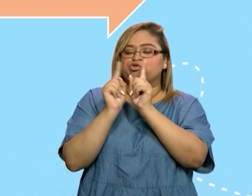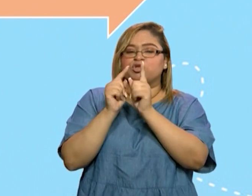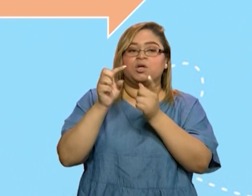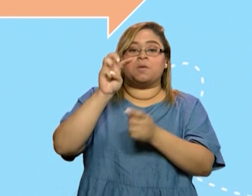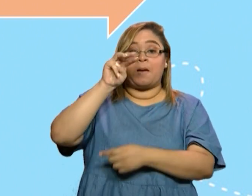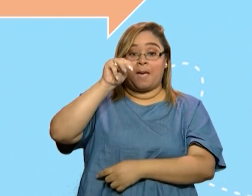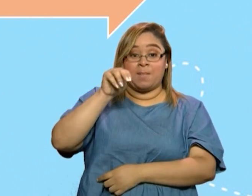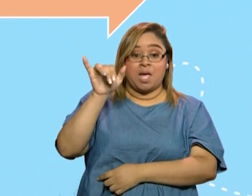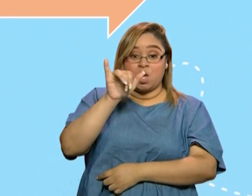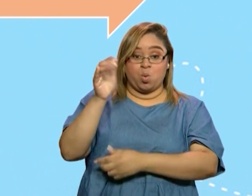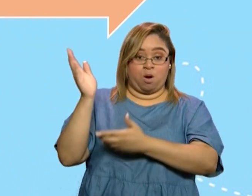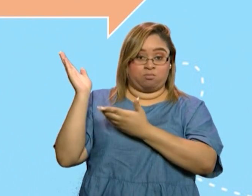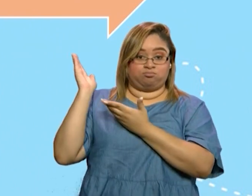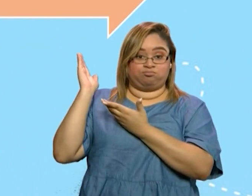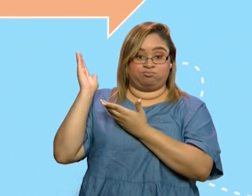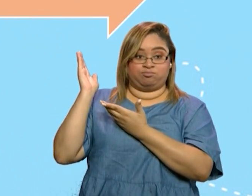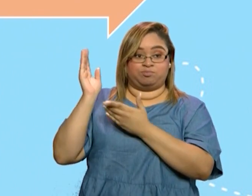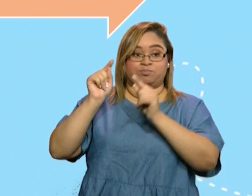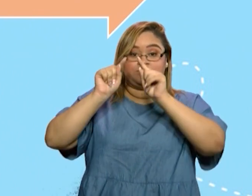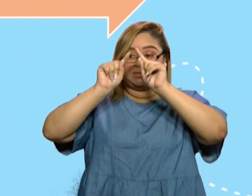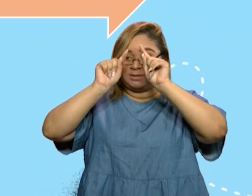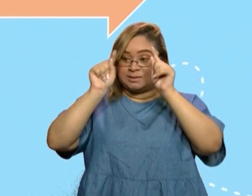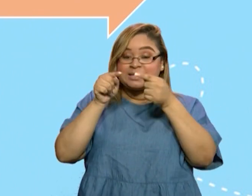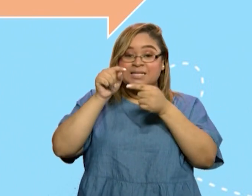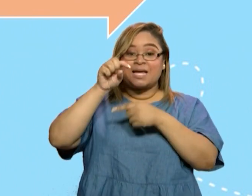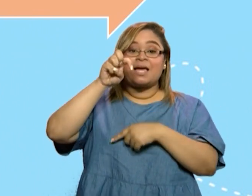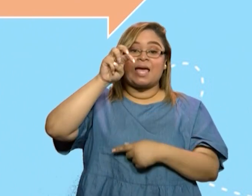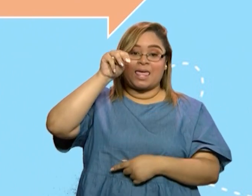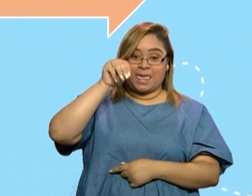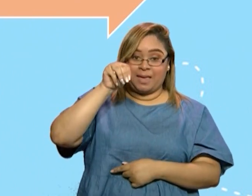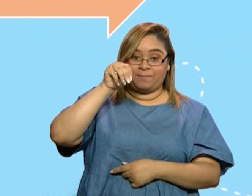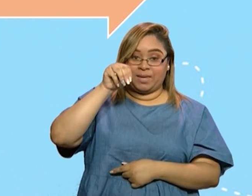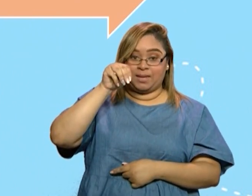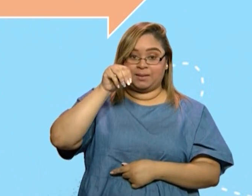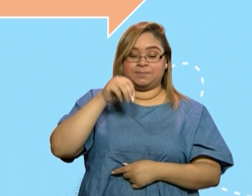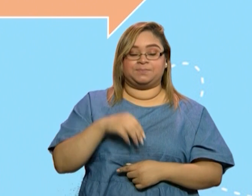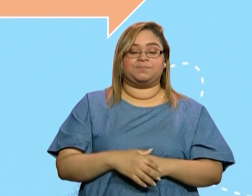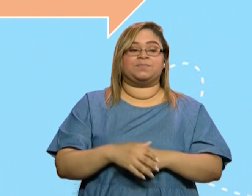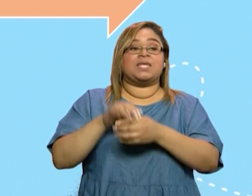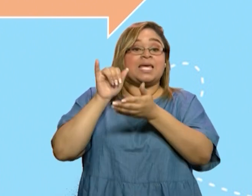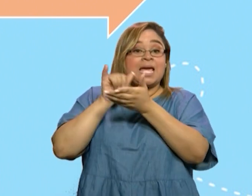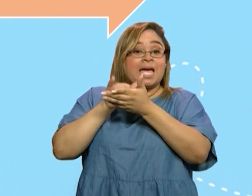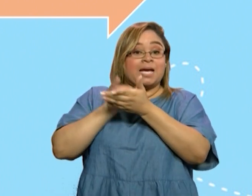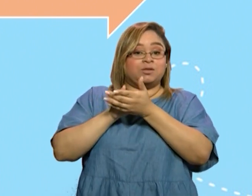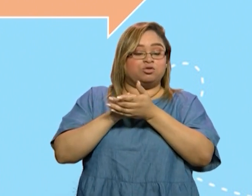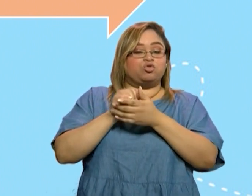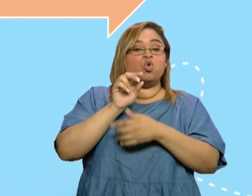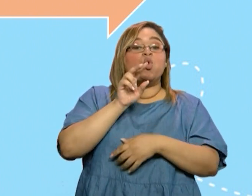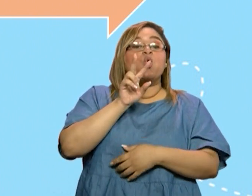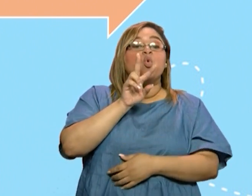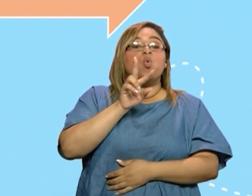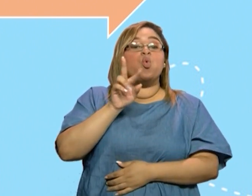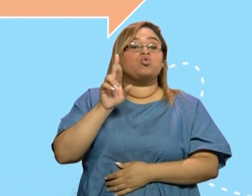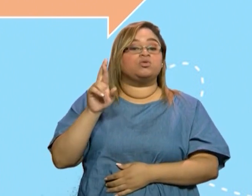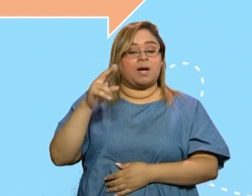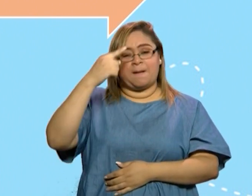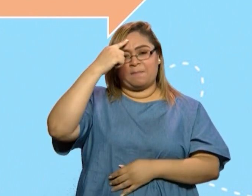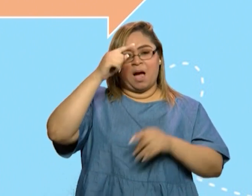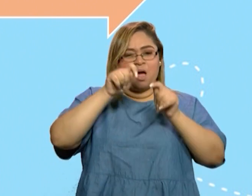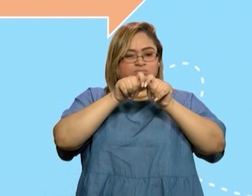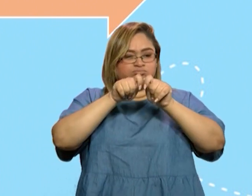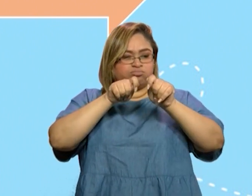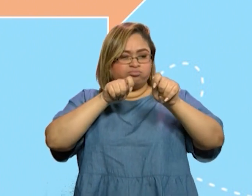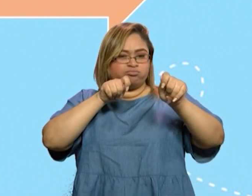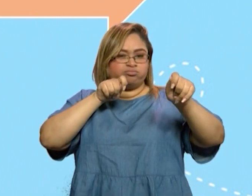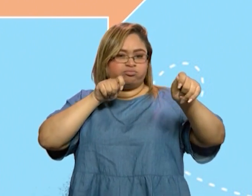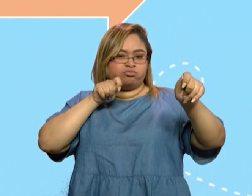viendo allí en pantalla, entre paréntesis tenemos la M minúscula. Es el instrumento que se utiliza para la medida de